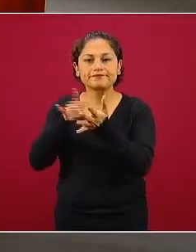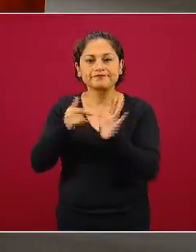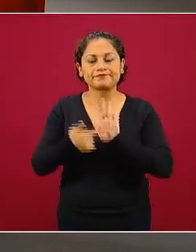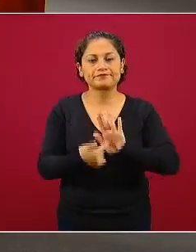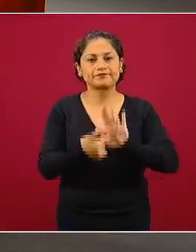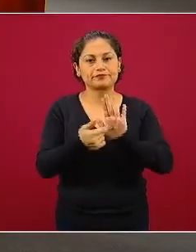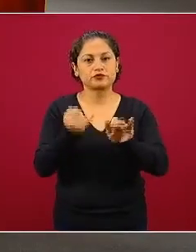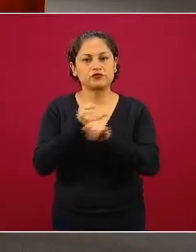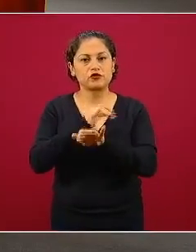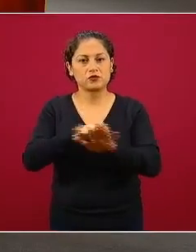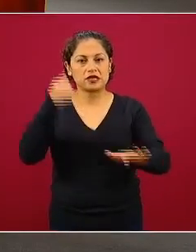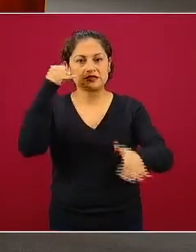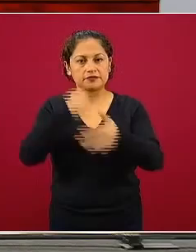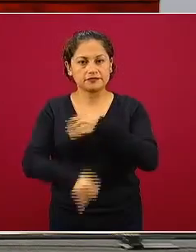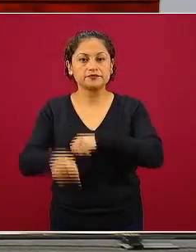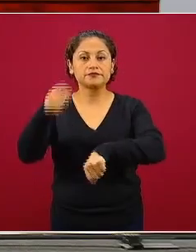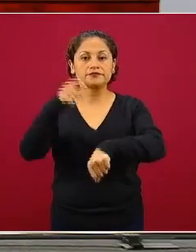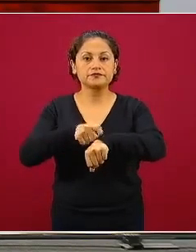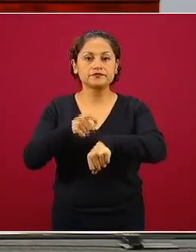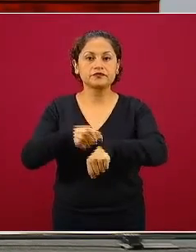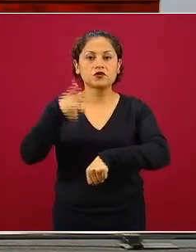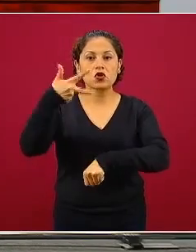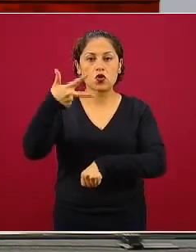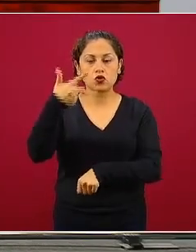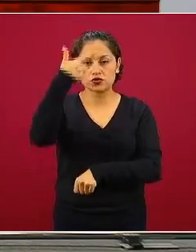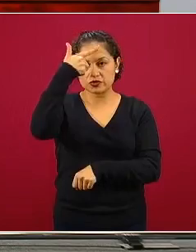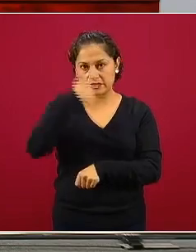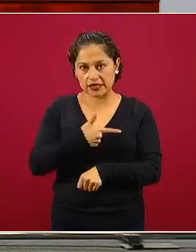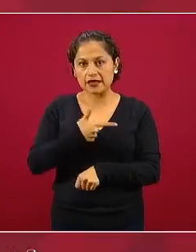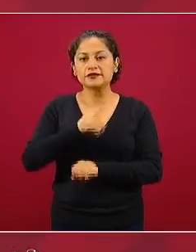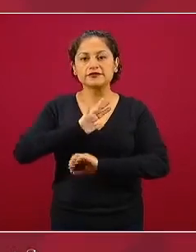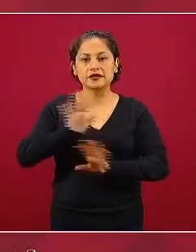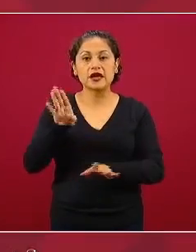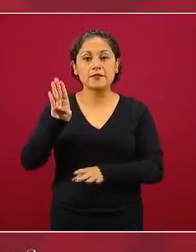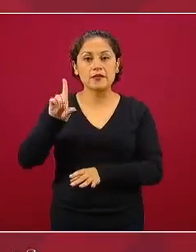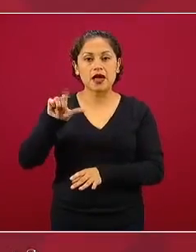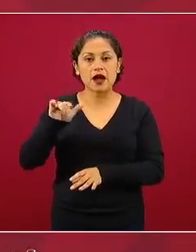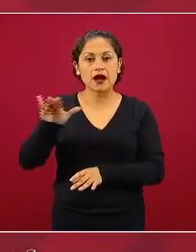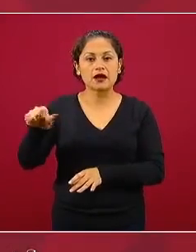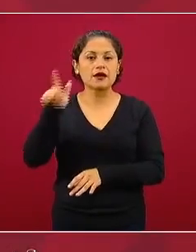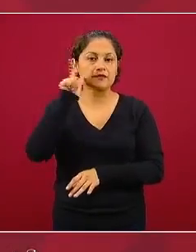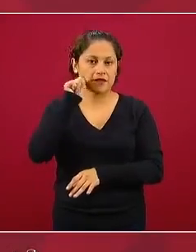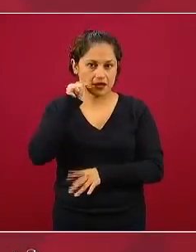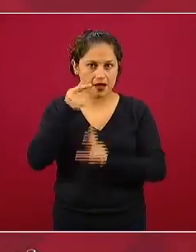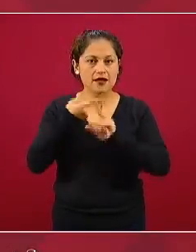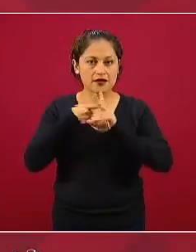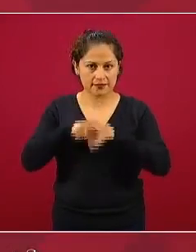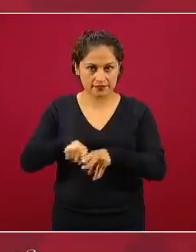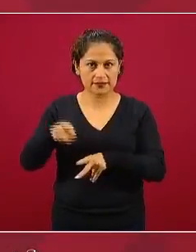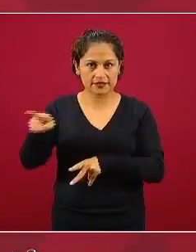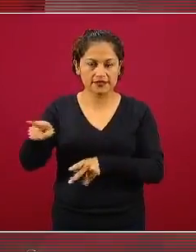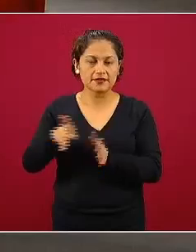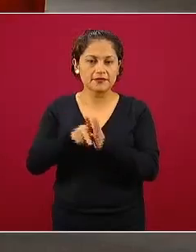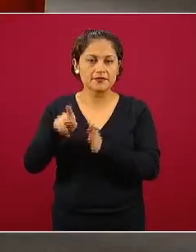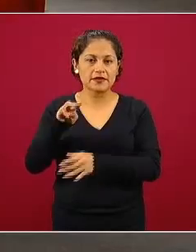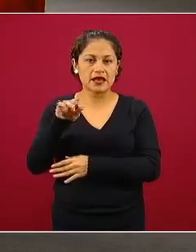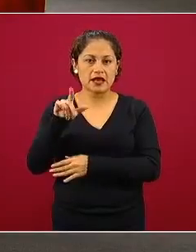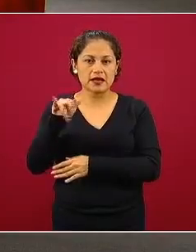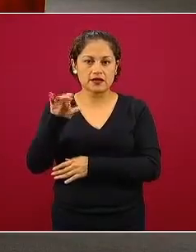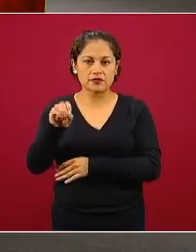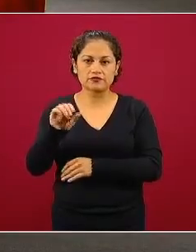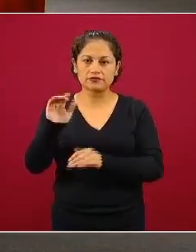son las 20 horas Blanca ya no le dio tiempo a usted pero mañana empezamos con Blanca Valadez de Milenio muchas gracias